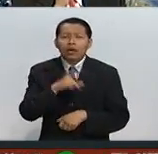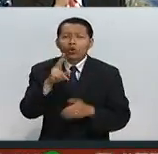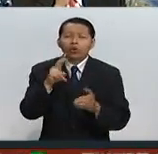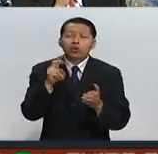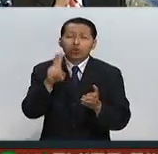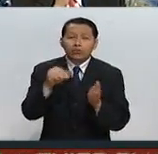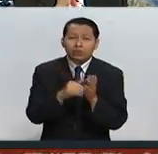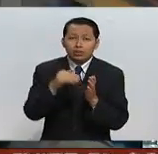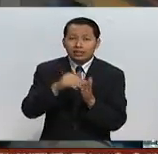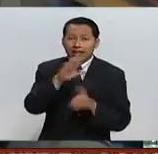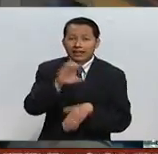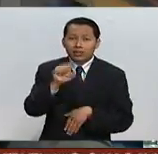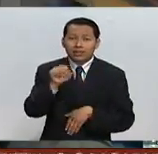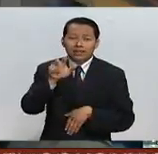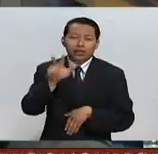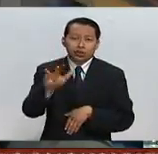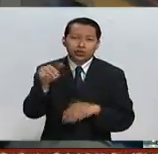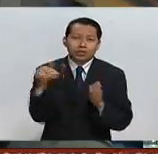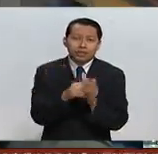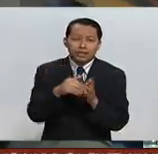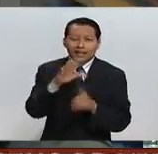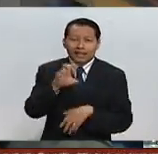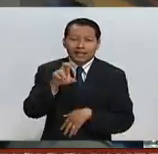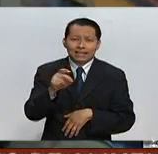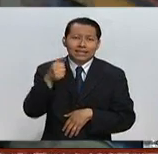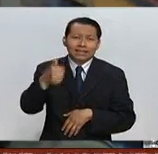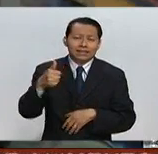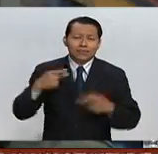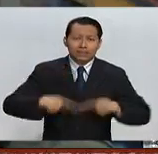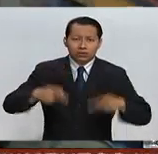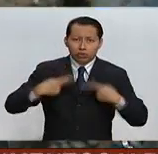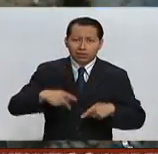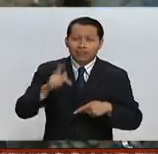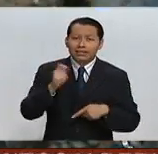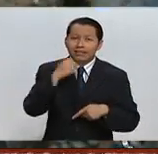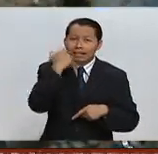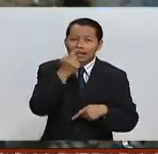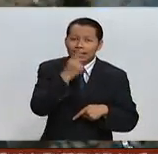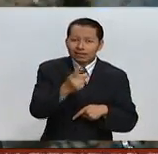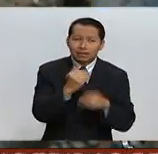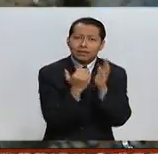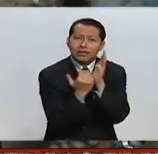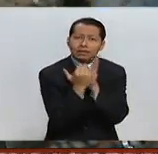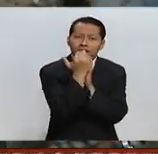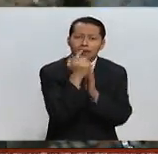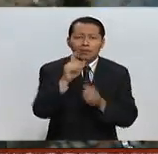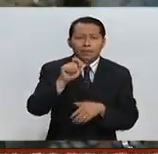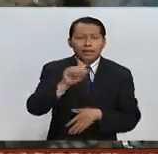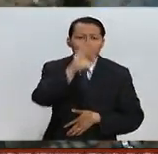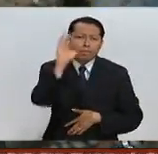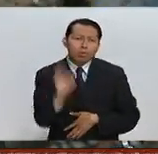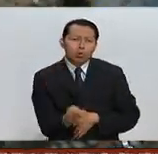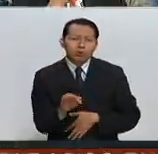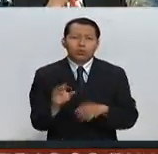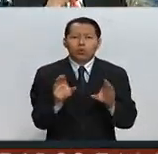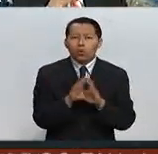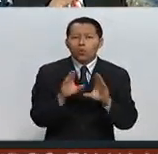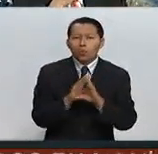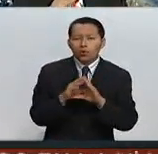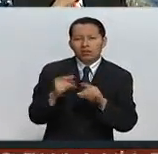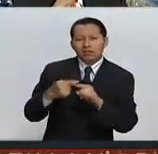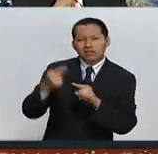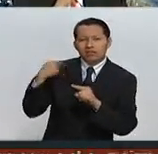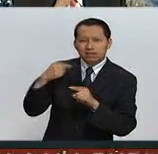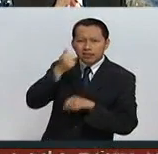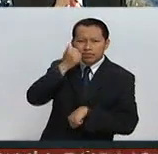568 mil 536 personas. Zona lo que representa un incremento de 20% en relación con la